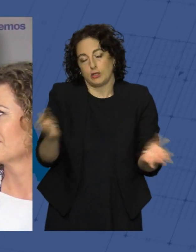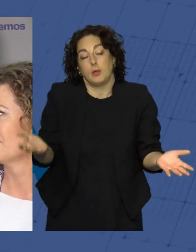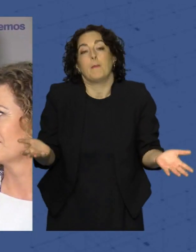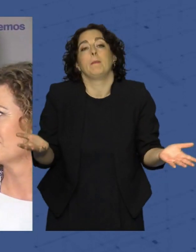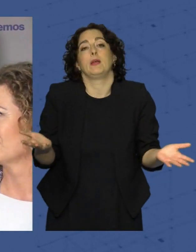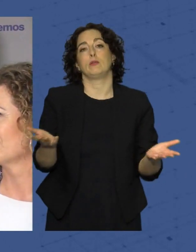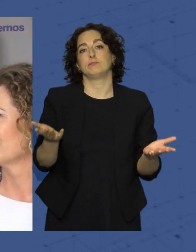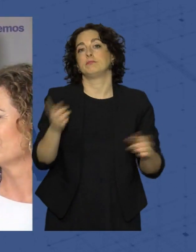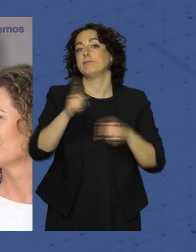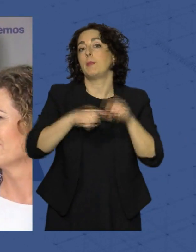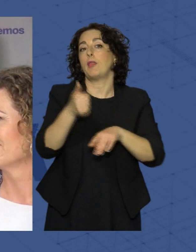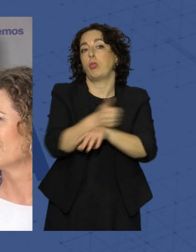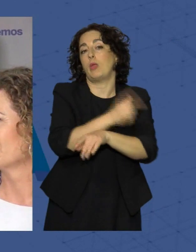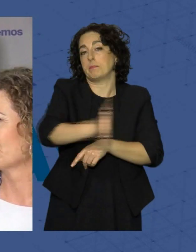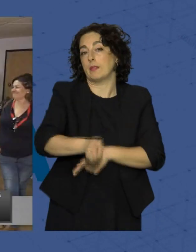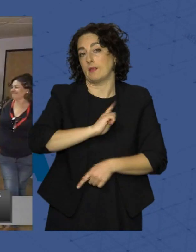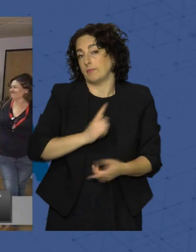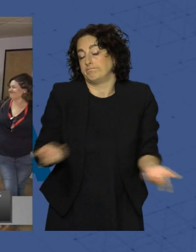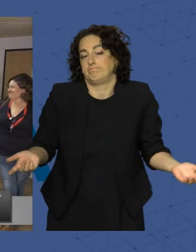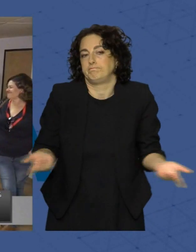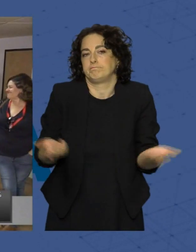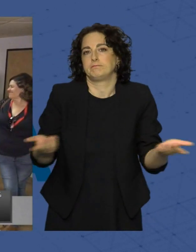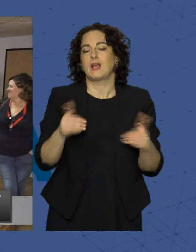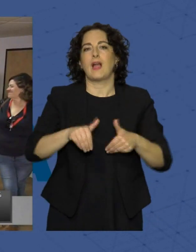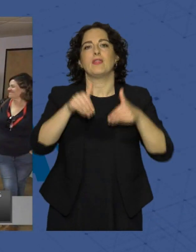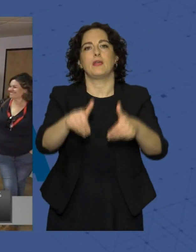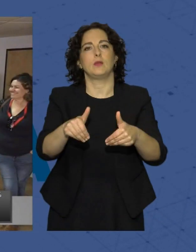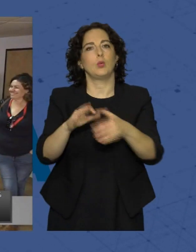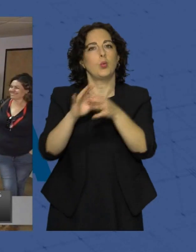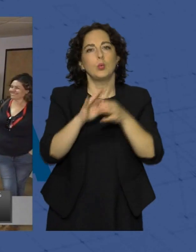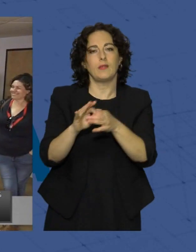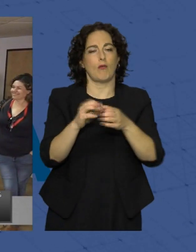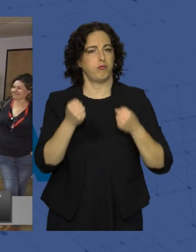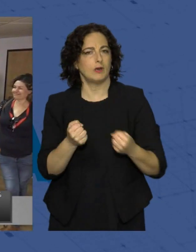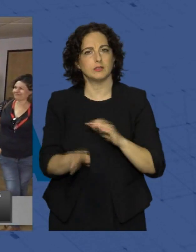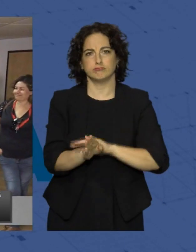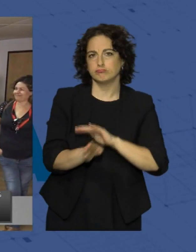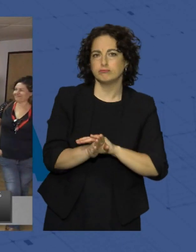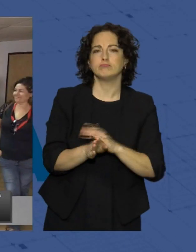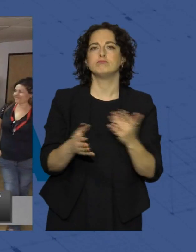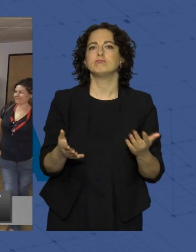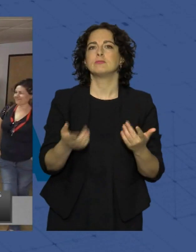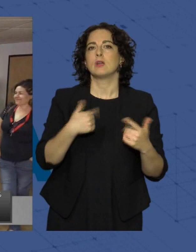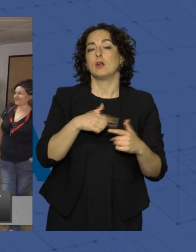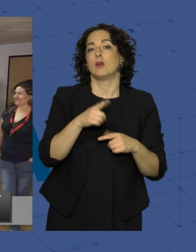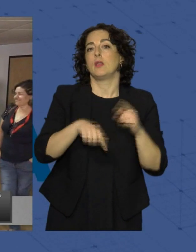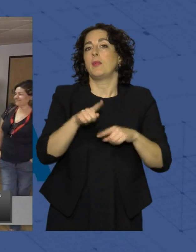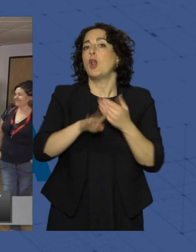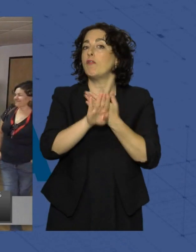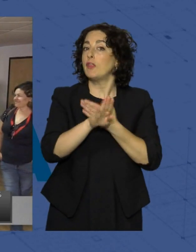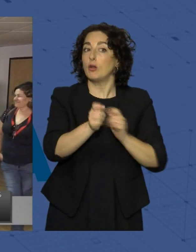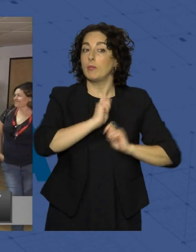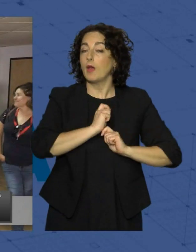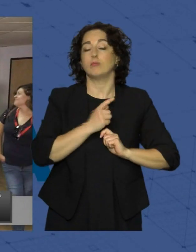estaremos donde nos ponga la ciudadanía, evidentemente. La candidatura sigue unida, sigue fuerte y desde donde nos han puesto los vecinos vamos a trabajar,